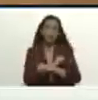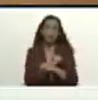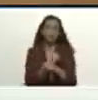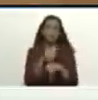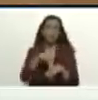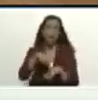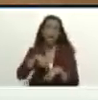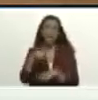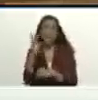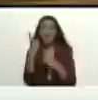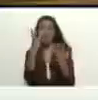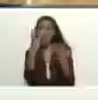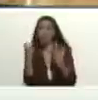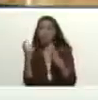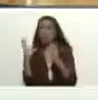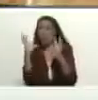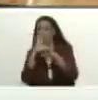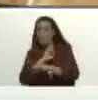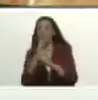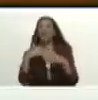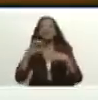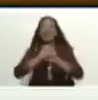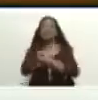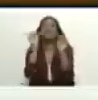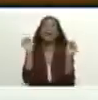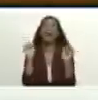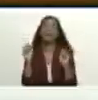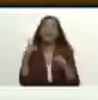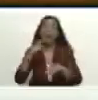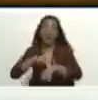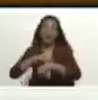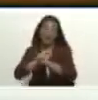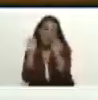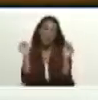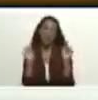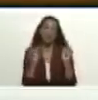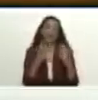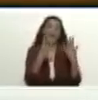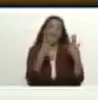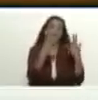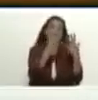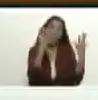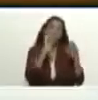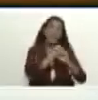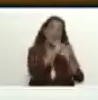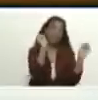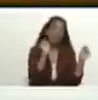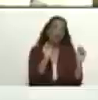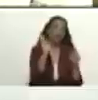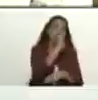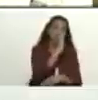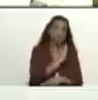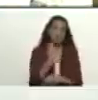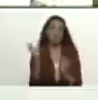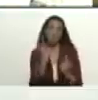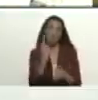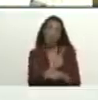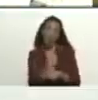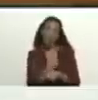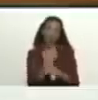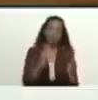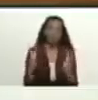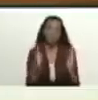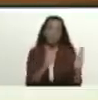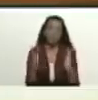mañana de Venezuela y estuvimos participando en la